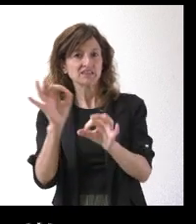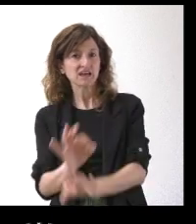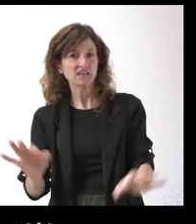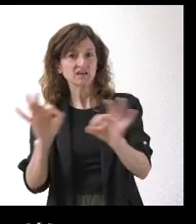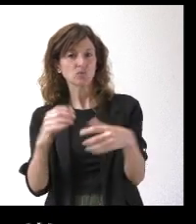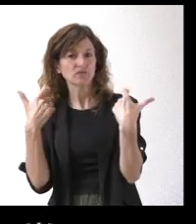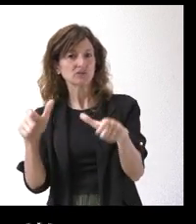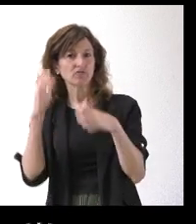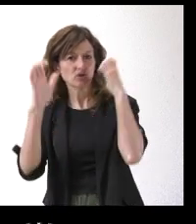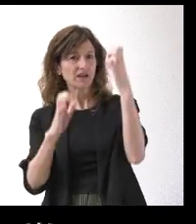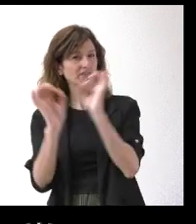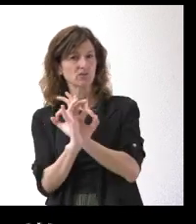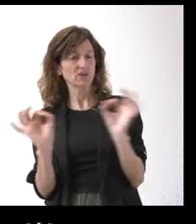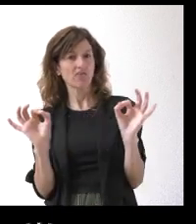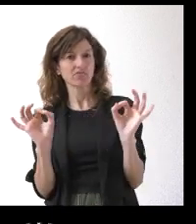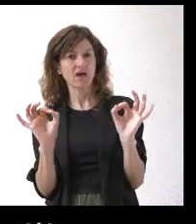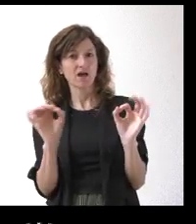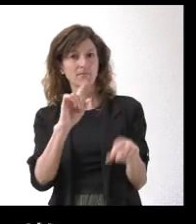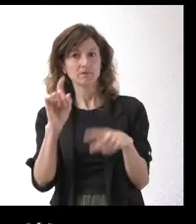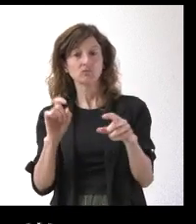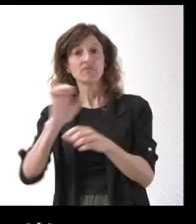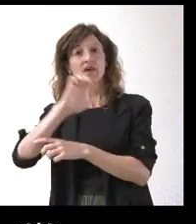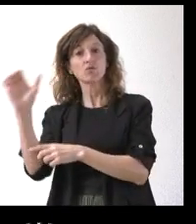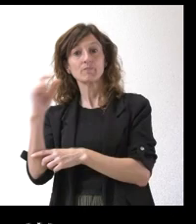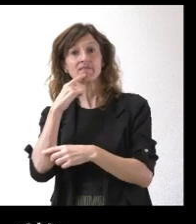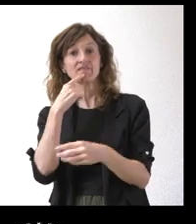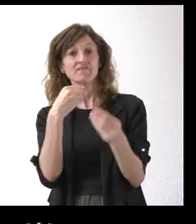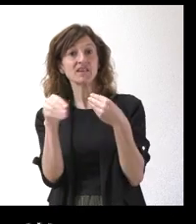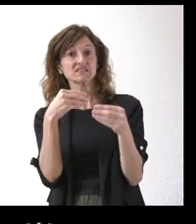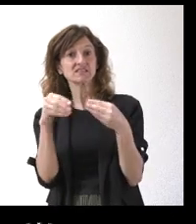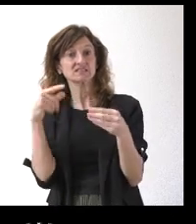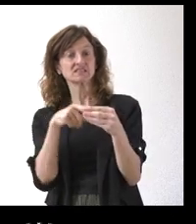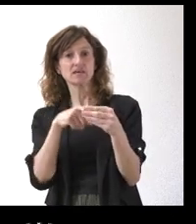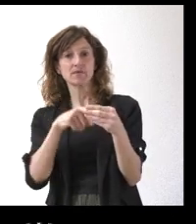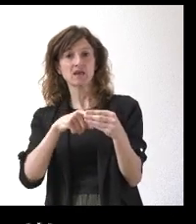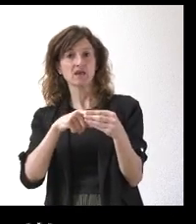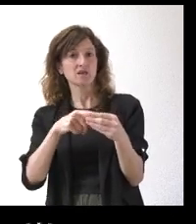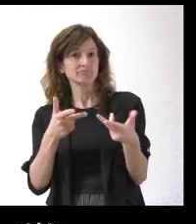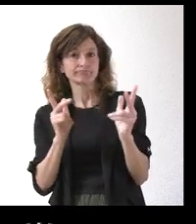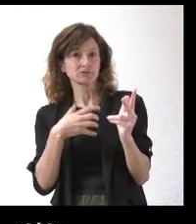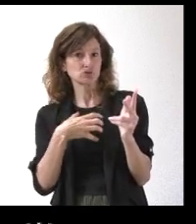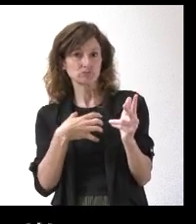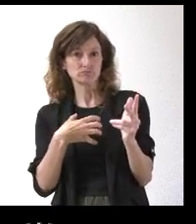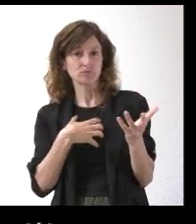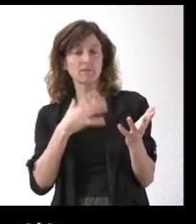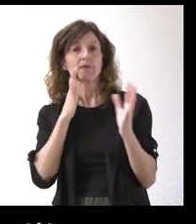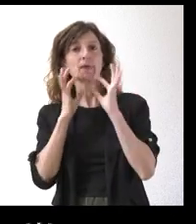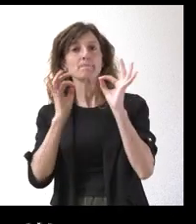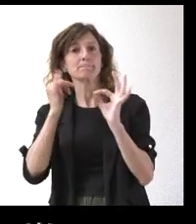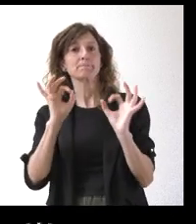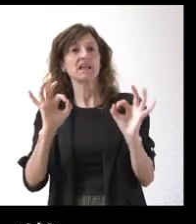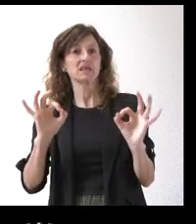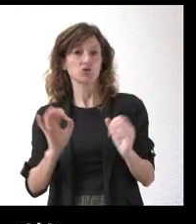ganadero, a pesar de que Europa considera que esa relajación no está permitida, puede llegar a ser peligrosa, como ha